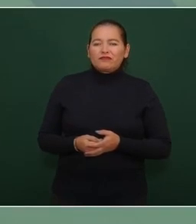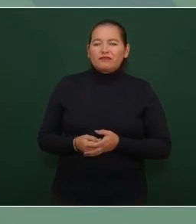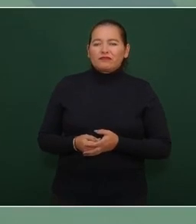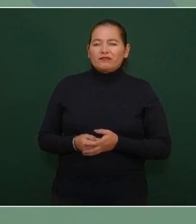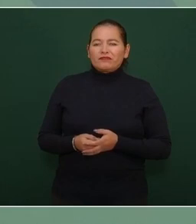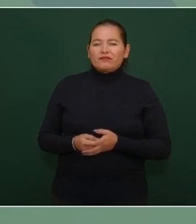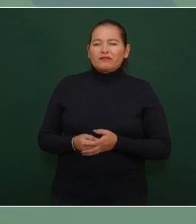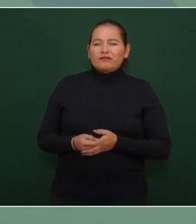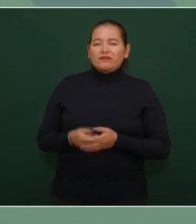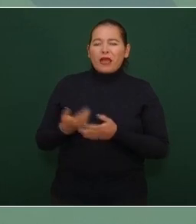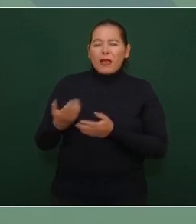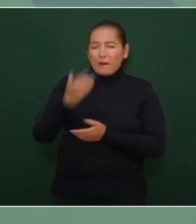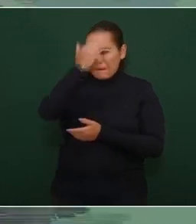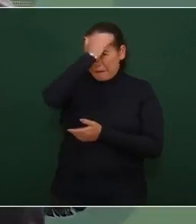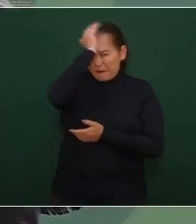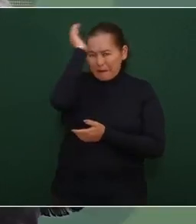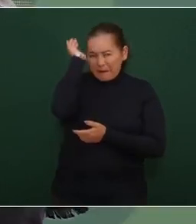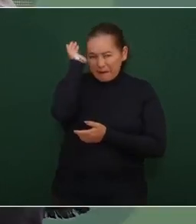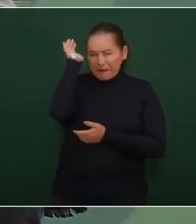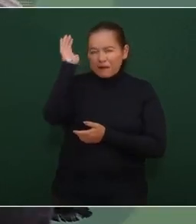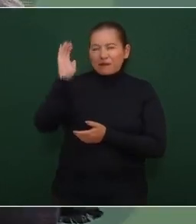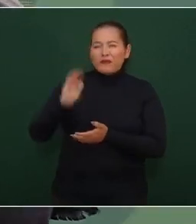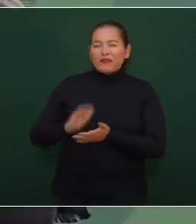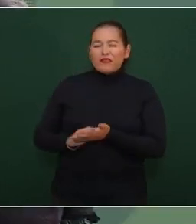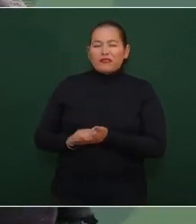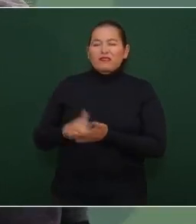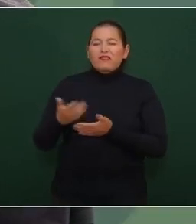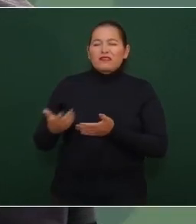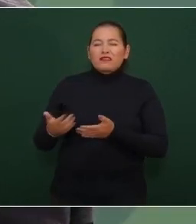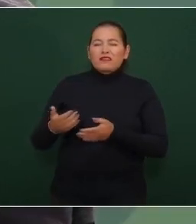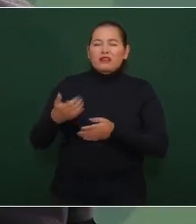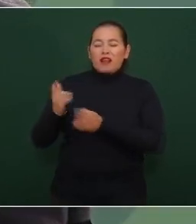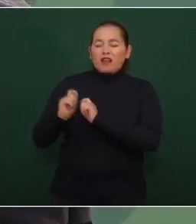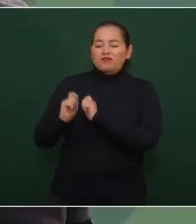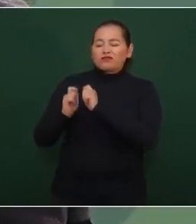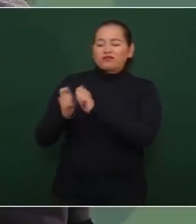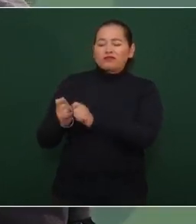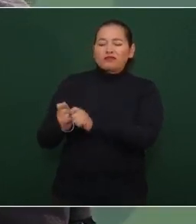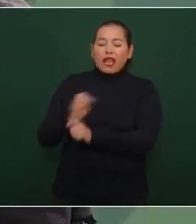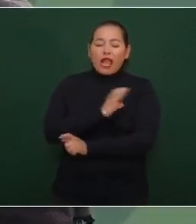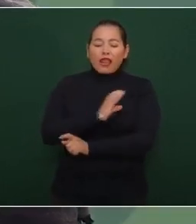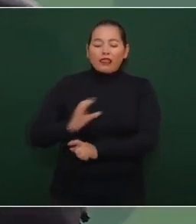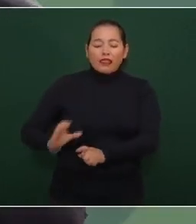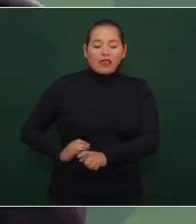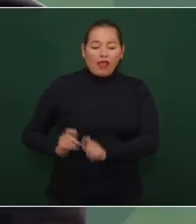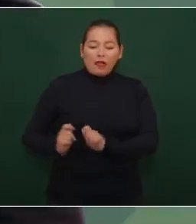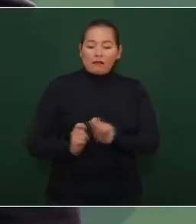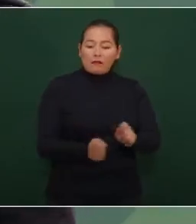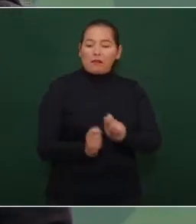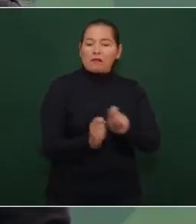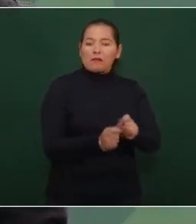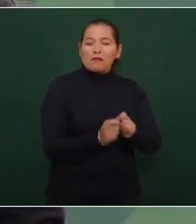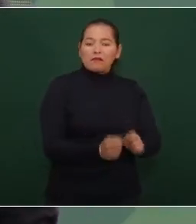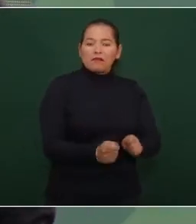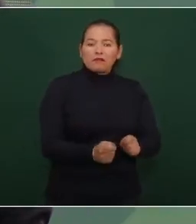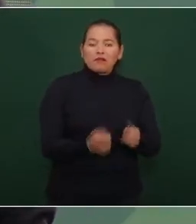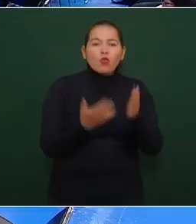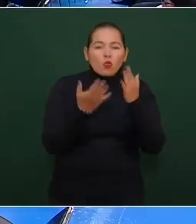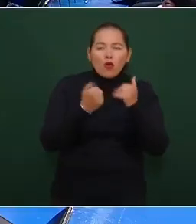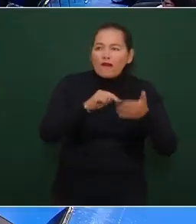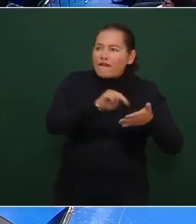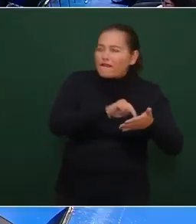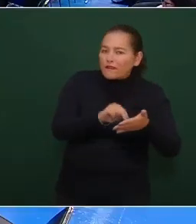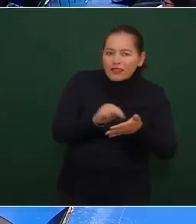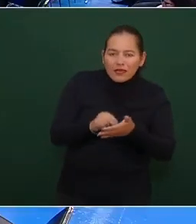Peña le ordenó que le diera candidaturas a quienes ni siquiera reunían las firmas